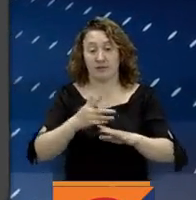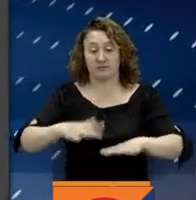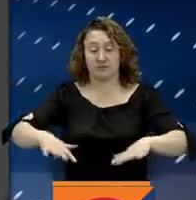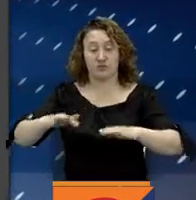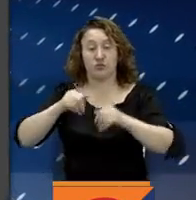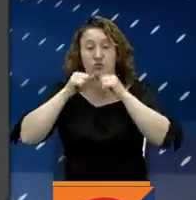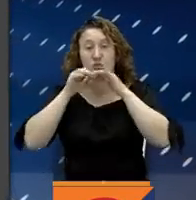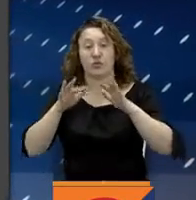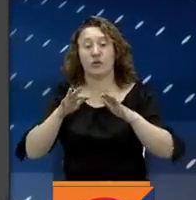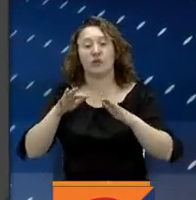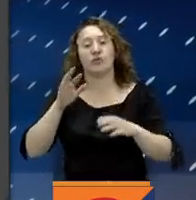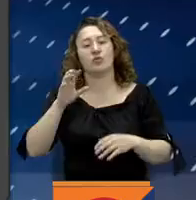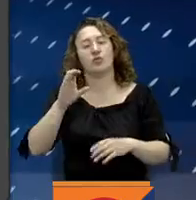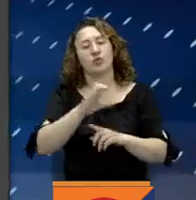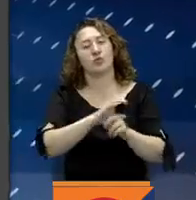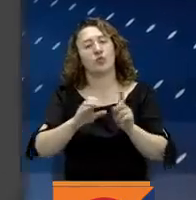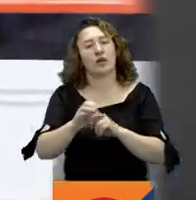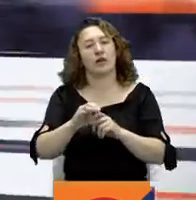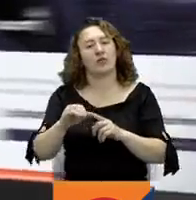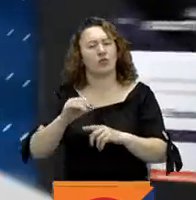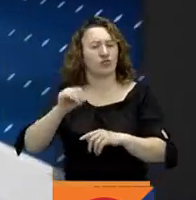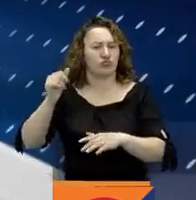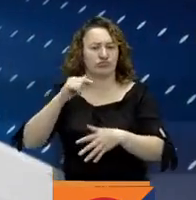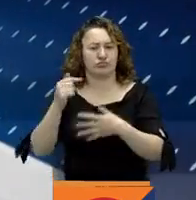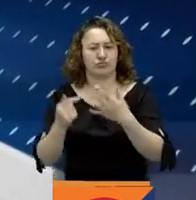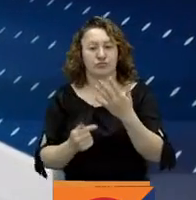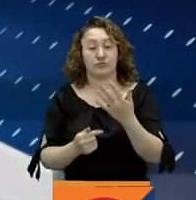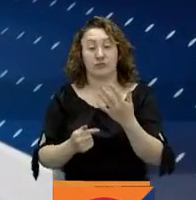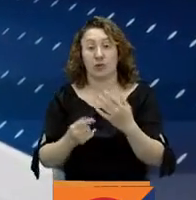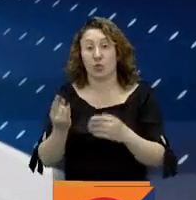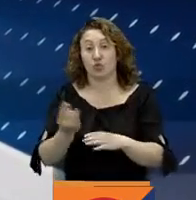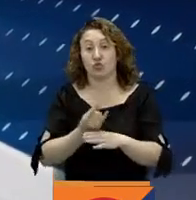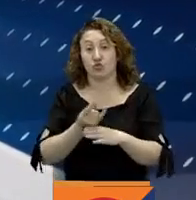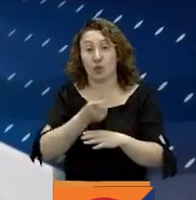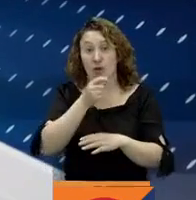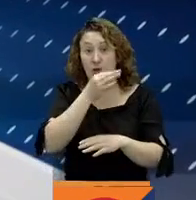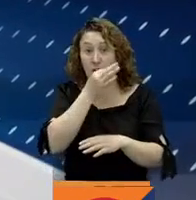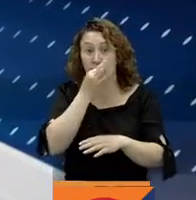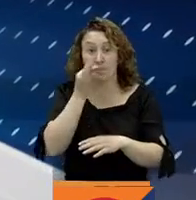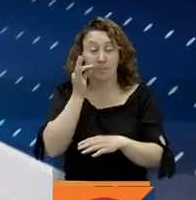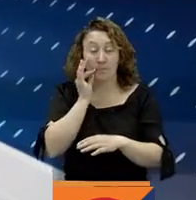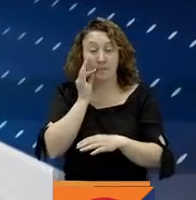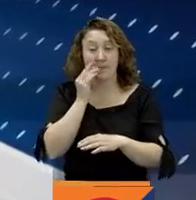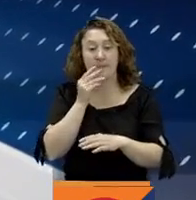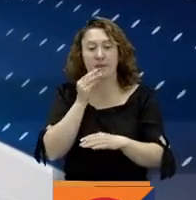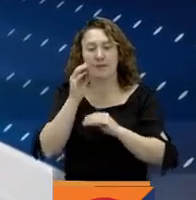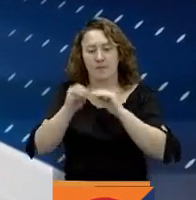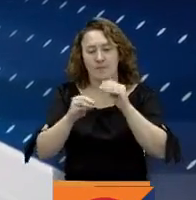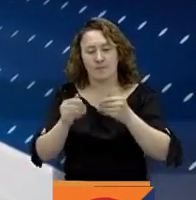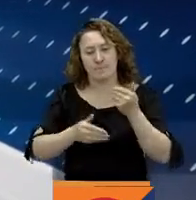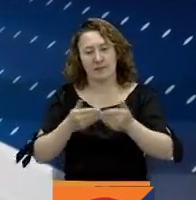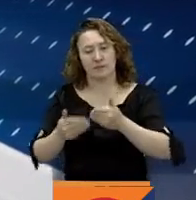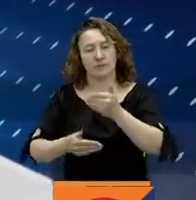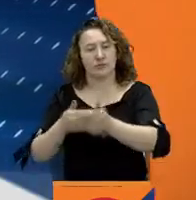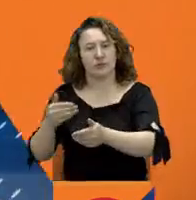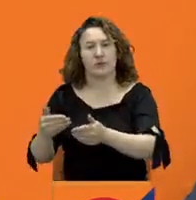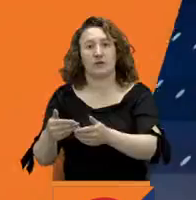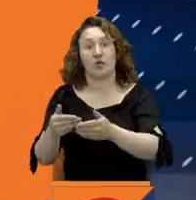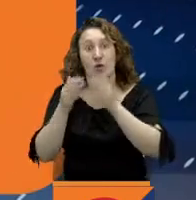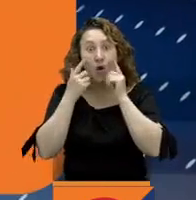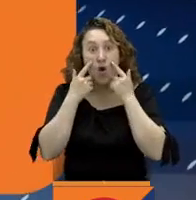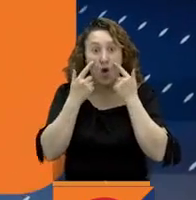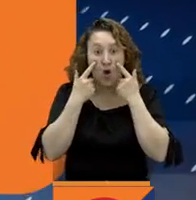Patrimonio Cultural, entre otros. Cree un usuario y contraseña y siga el paso a paso. Atentos, el